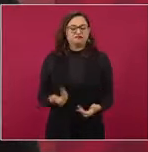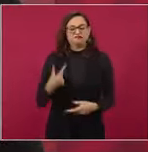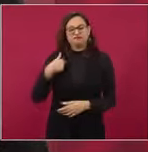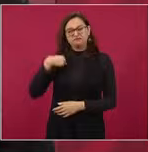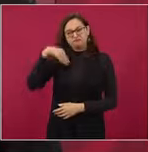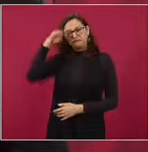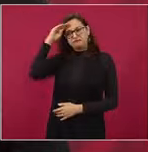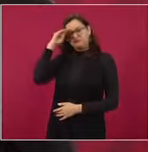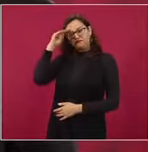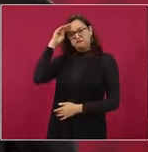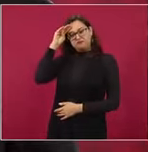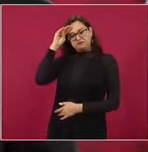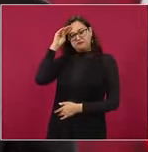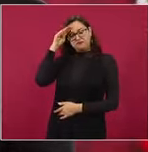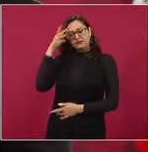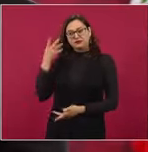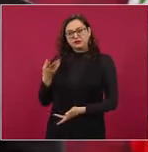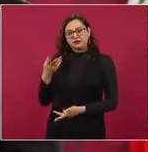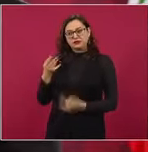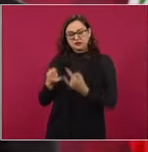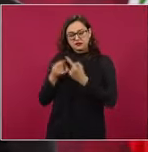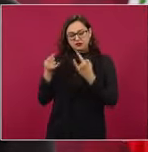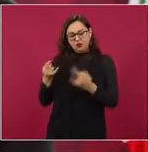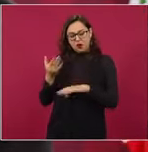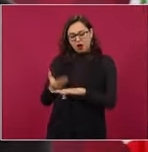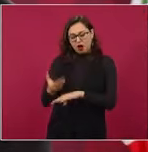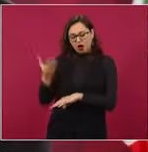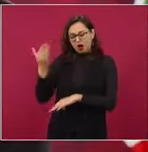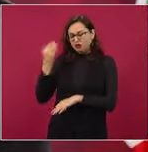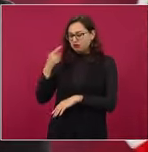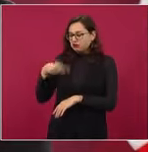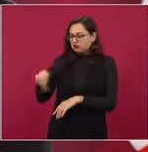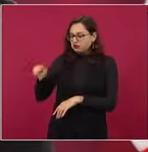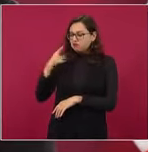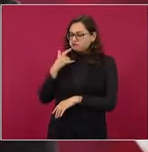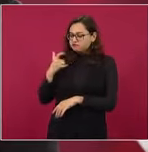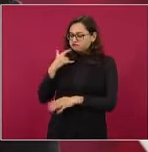pensemos en los que han luchado en otros tiempos,